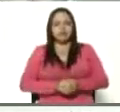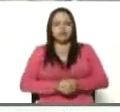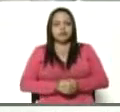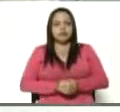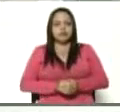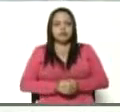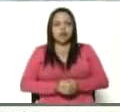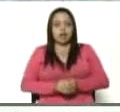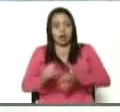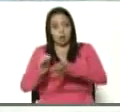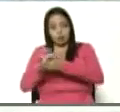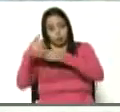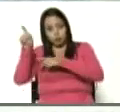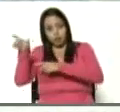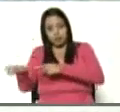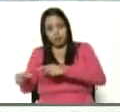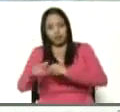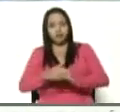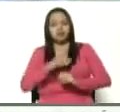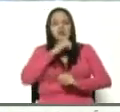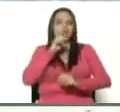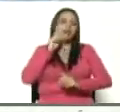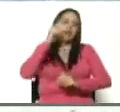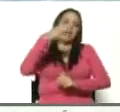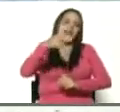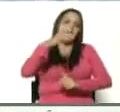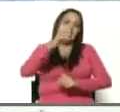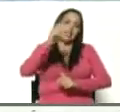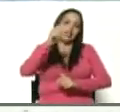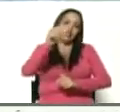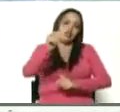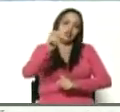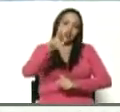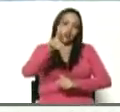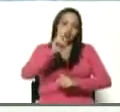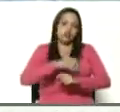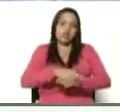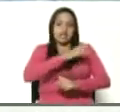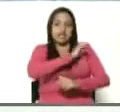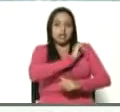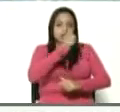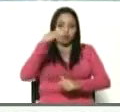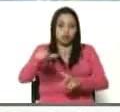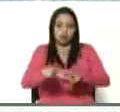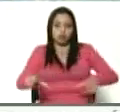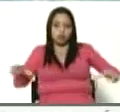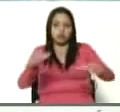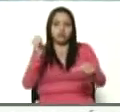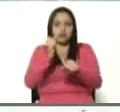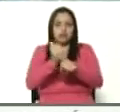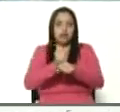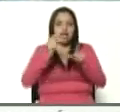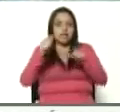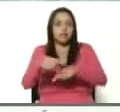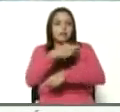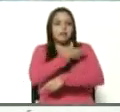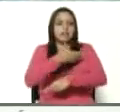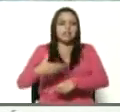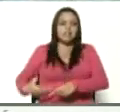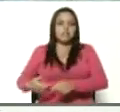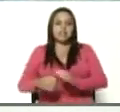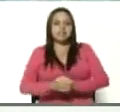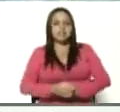Héctor Escanone. Él es director de esta unidad de producción, pero también es presidente de